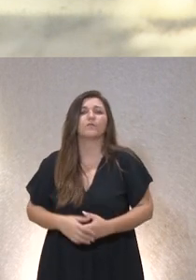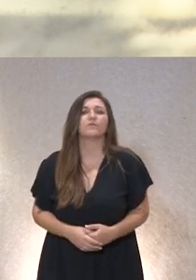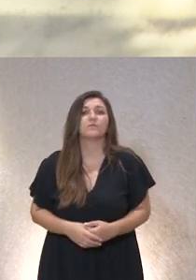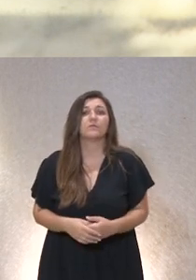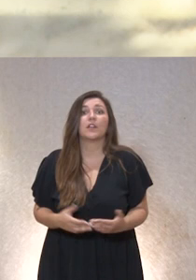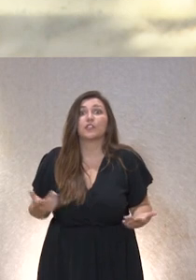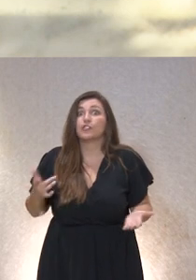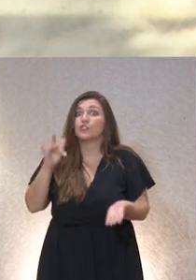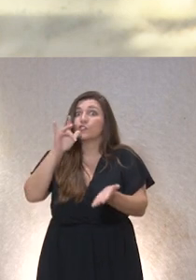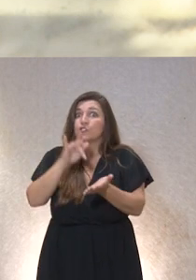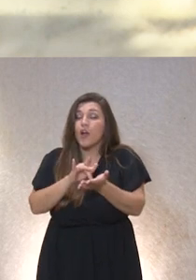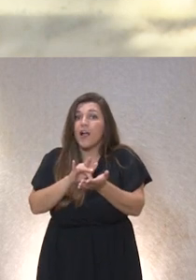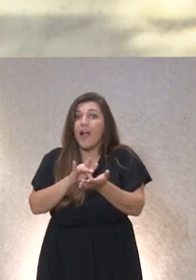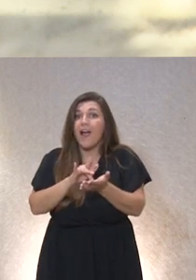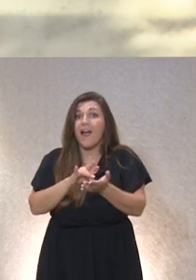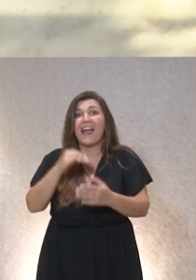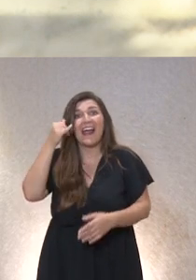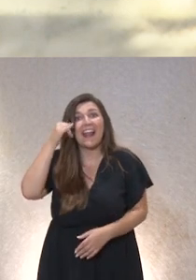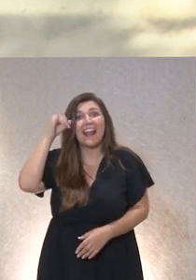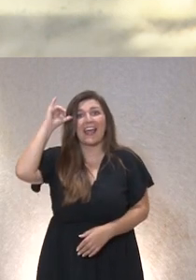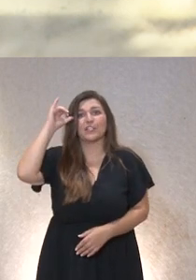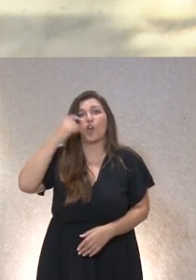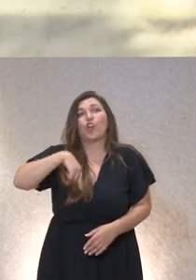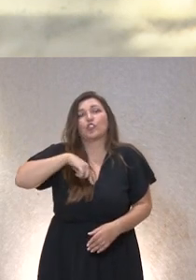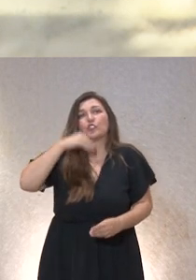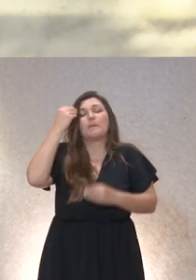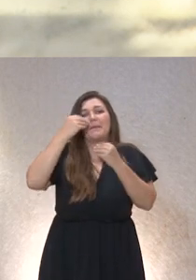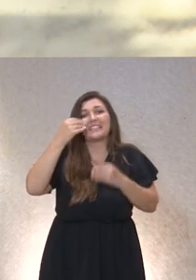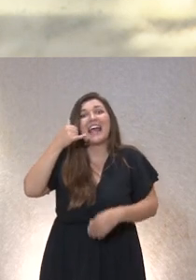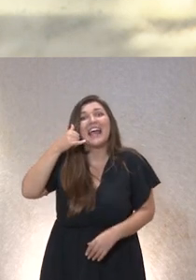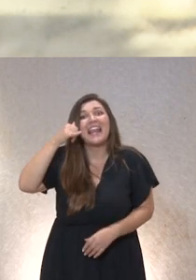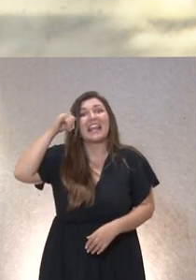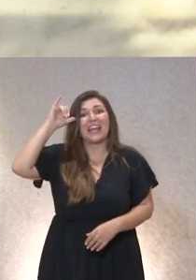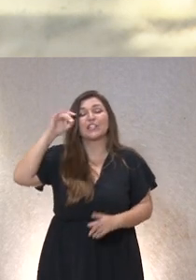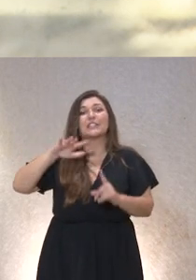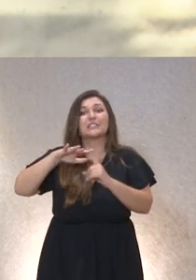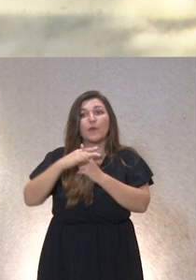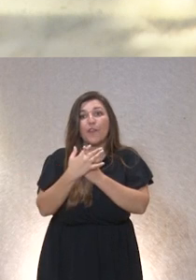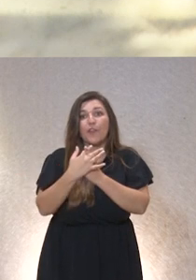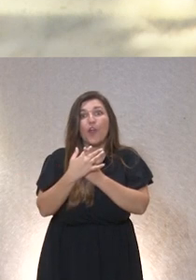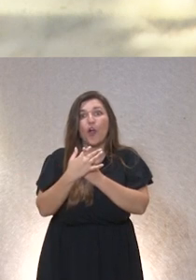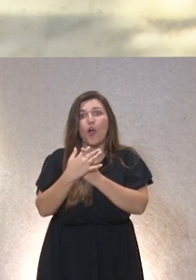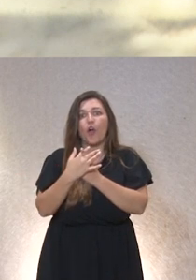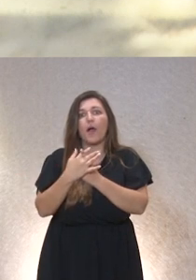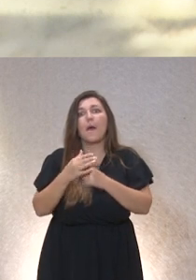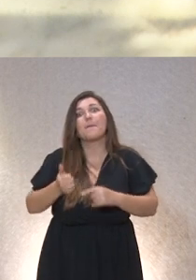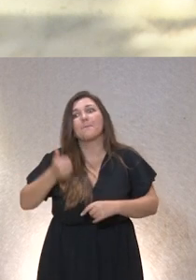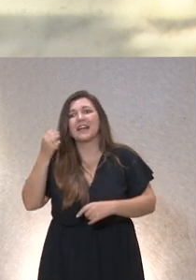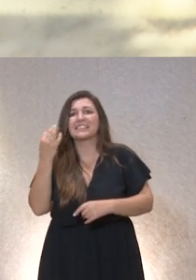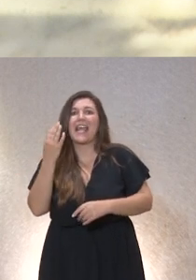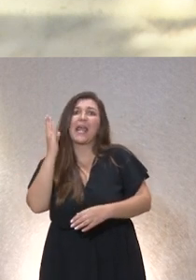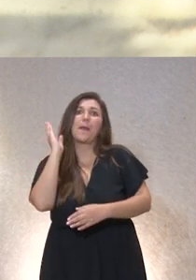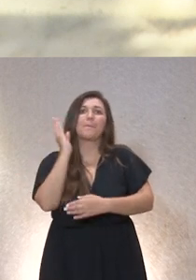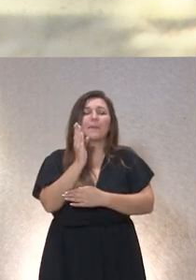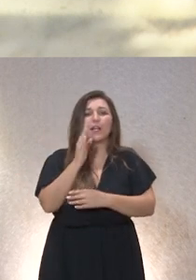cuando esto ocurre los riesgos o consideramos que los riesgos potenciales de la situación son mayores que el impacto de la situación